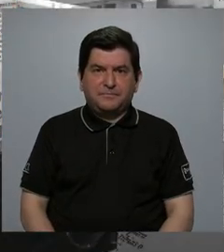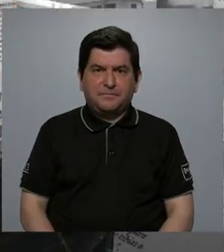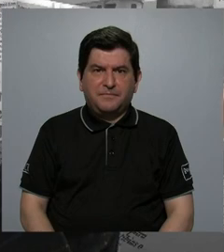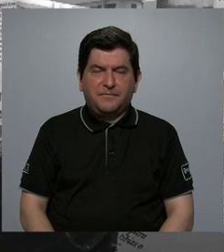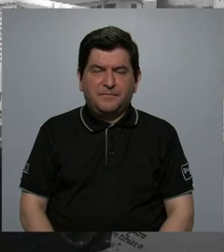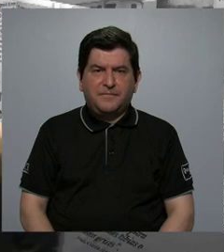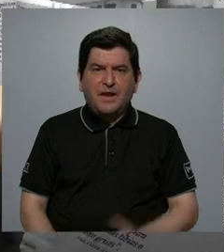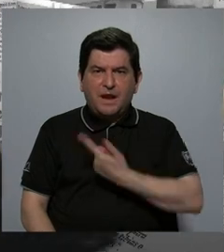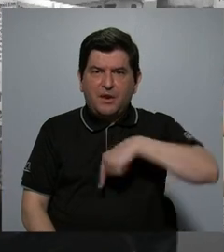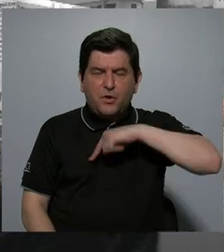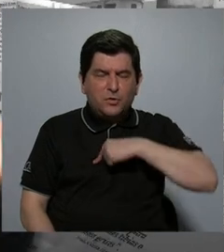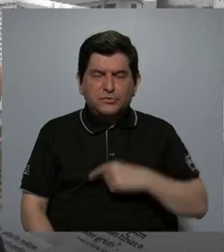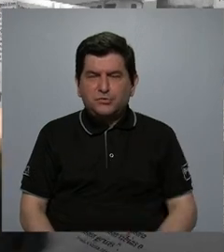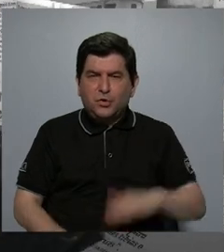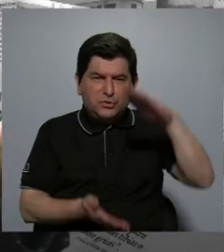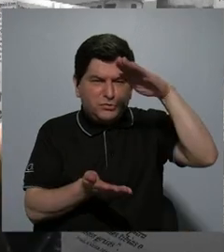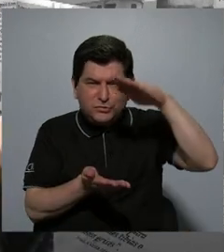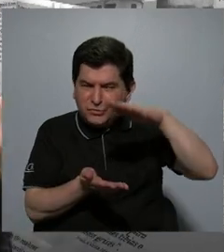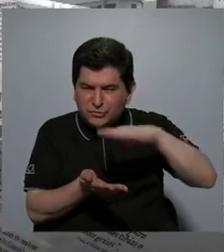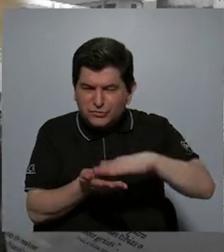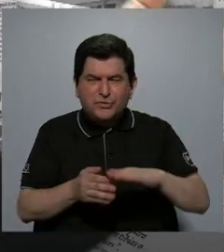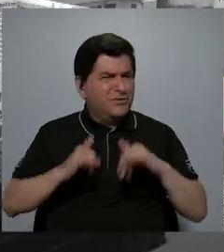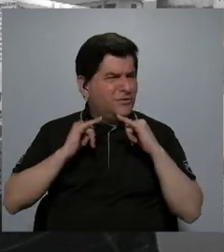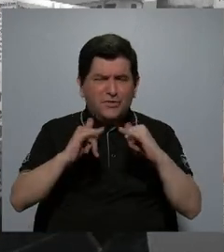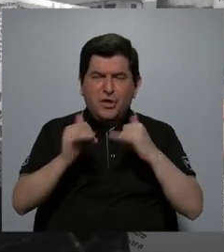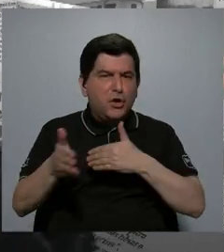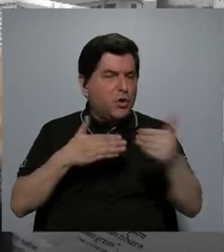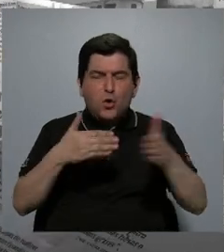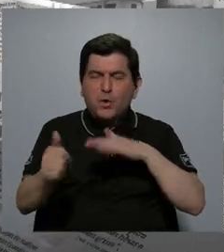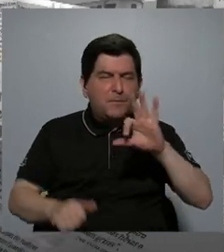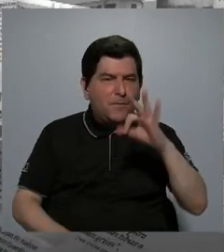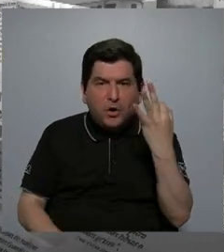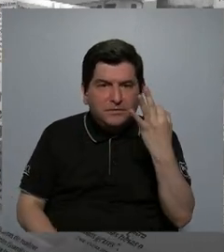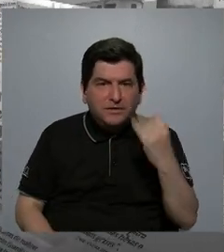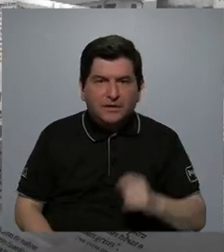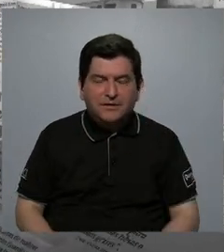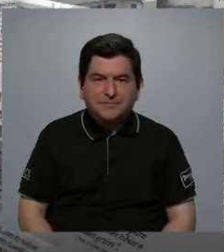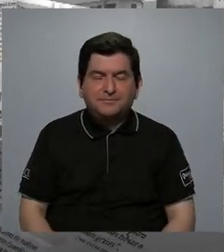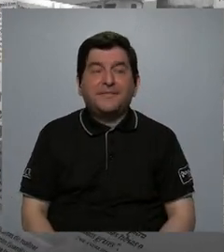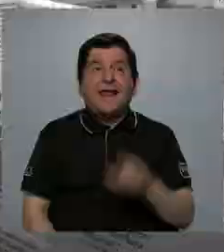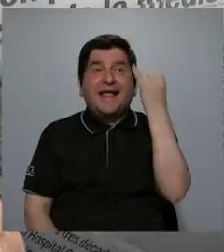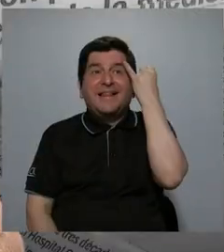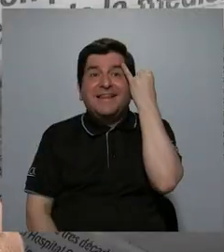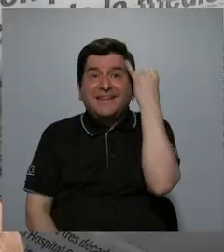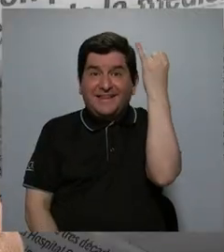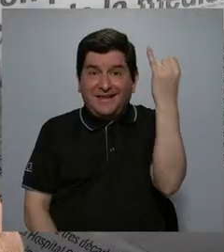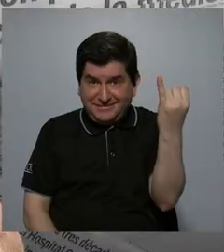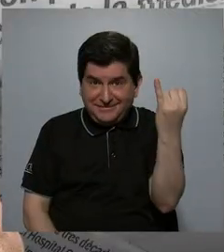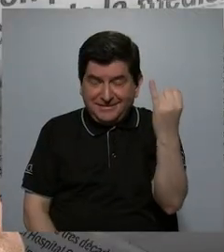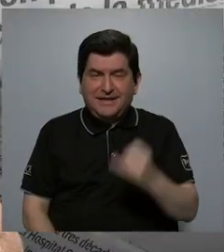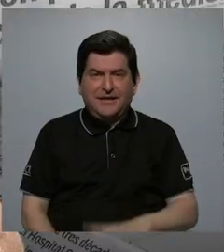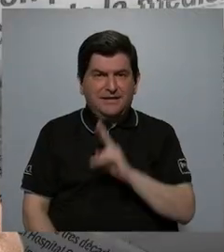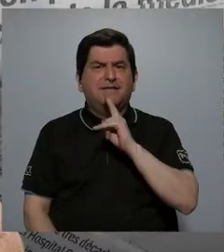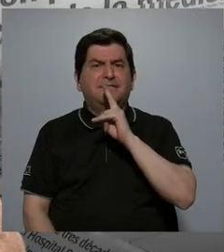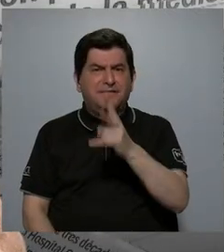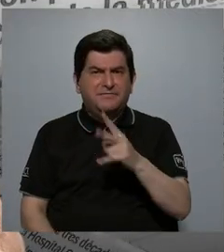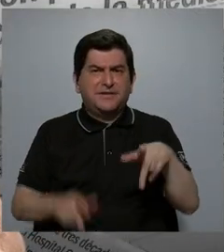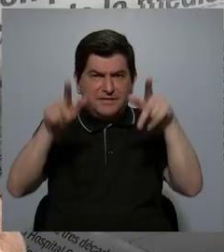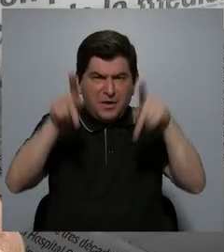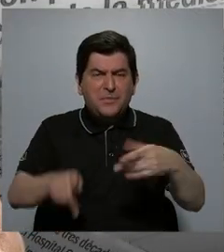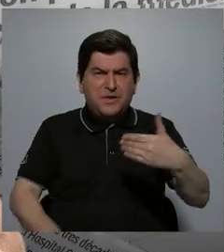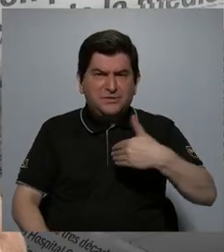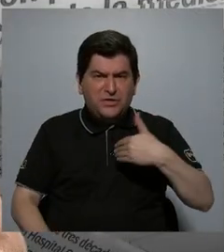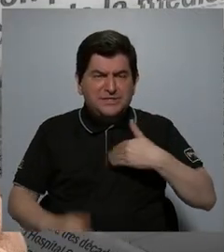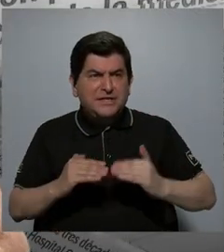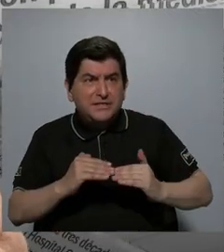deberíamos reducir la desigualdad en cualquier sentido. No, la idea de que realmente la gente que